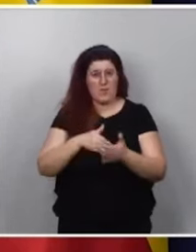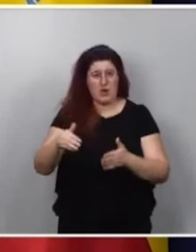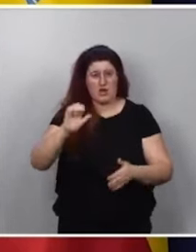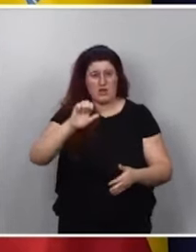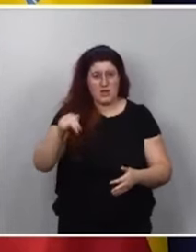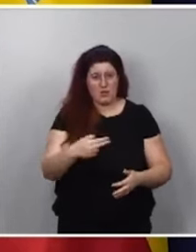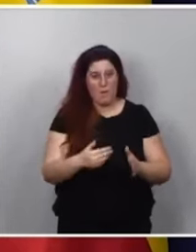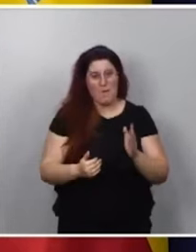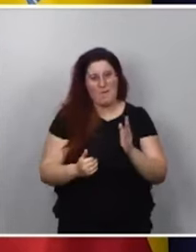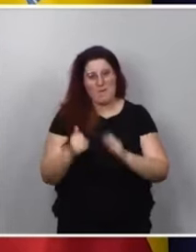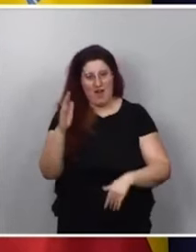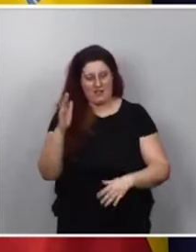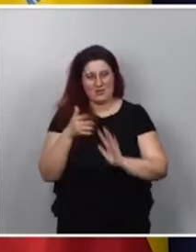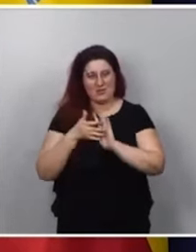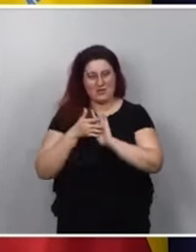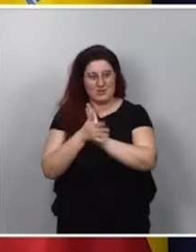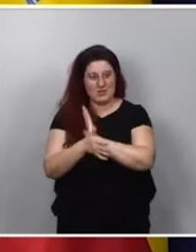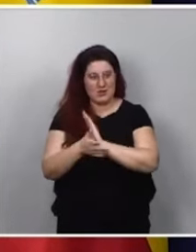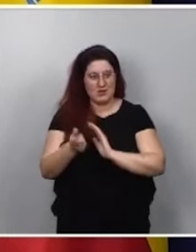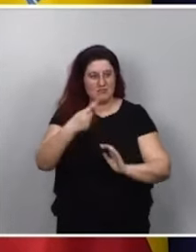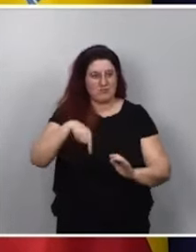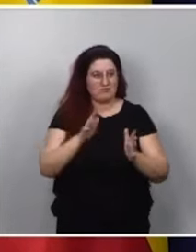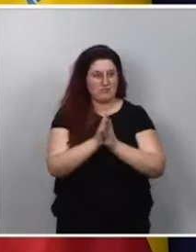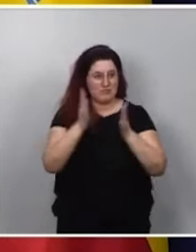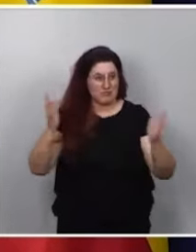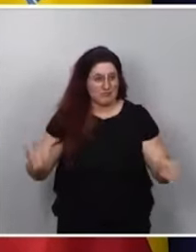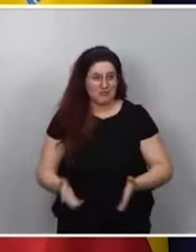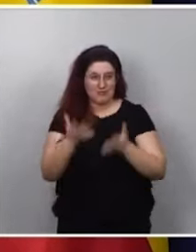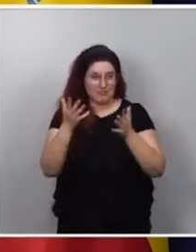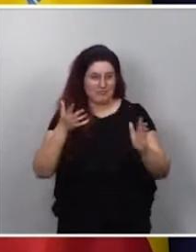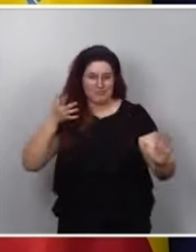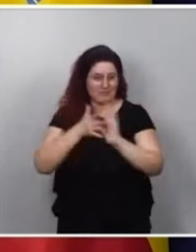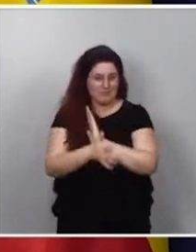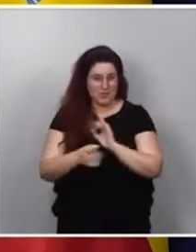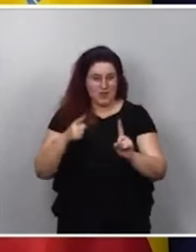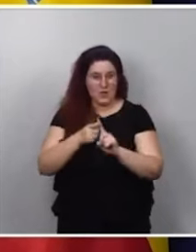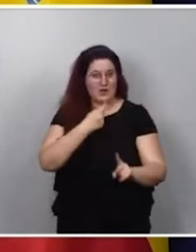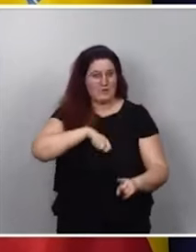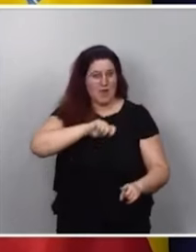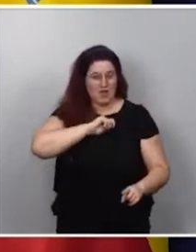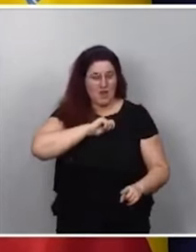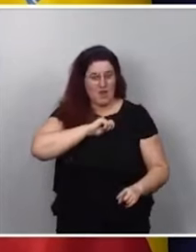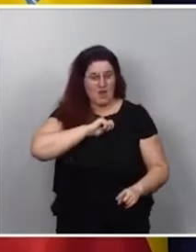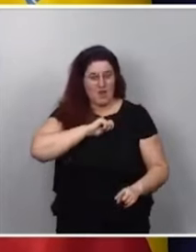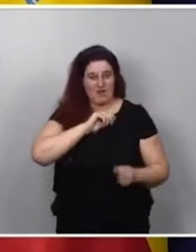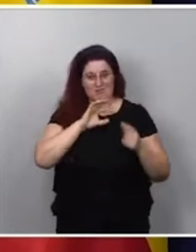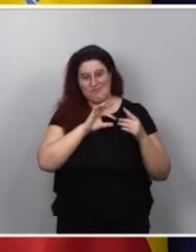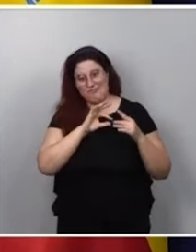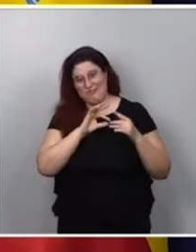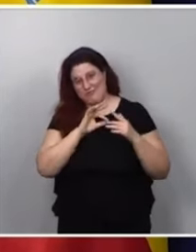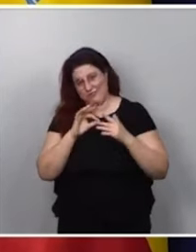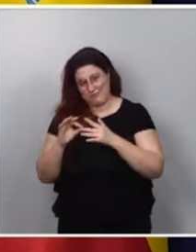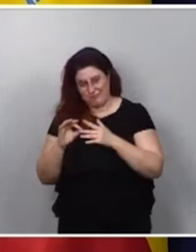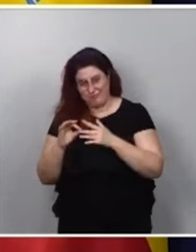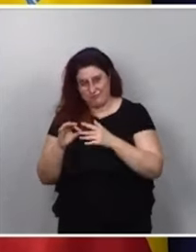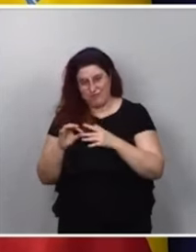euros. Y, por tanto, lo que estamos haciendo es dar un impulso definitivo para seguir situando a España en el podio de las potencias